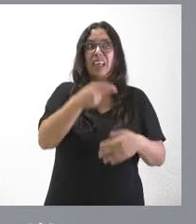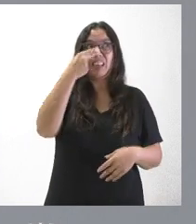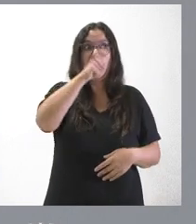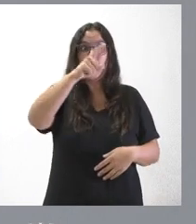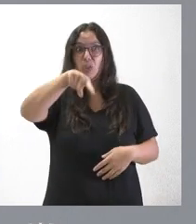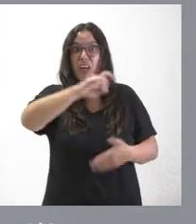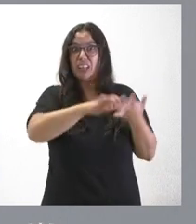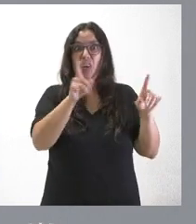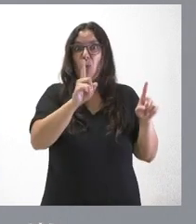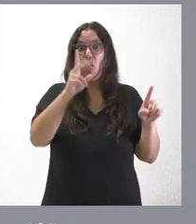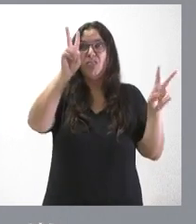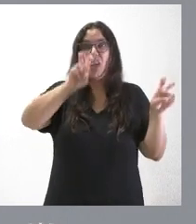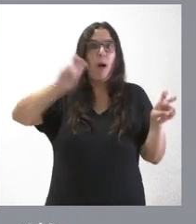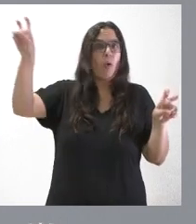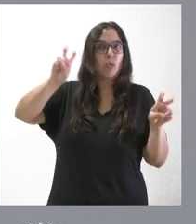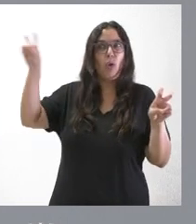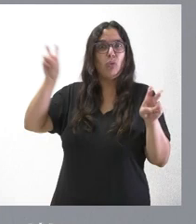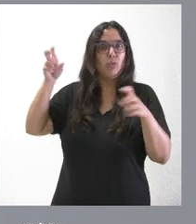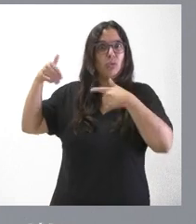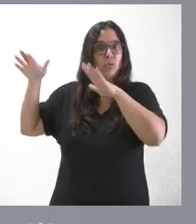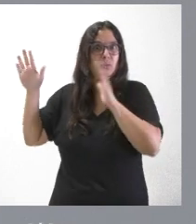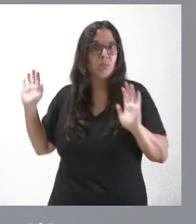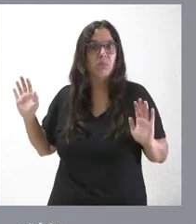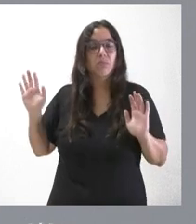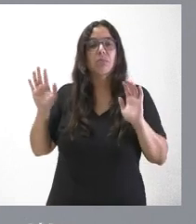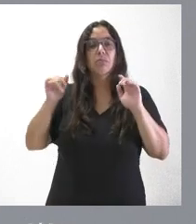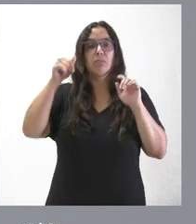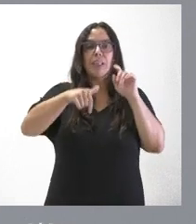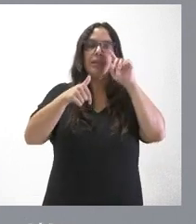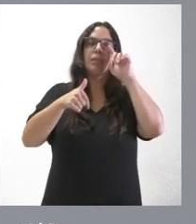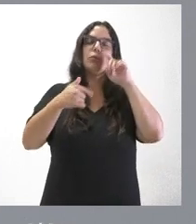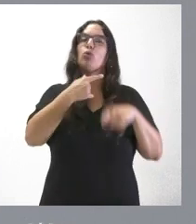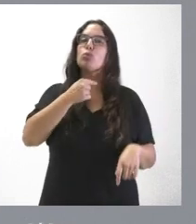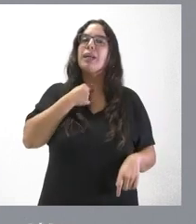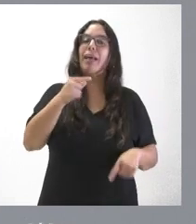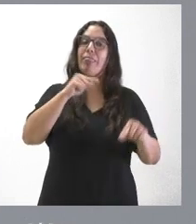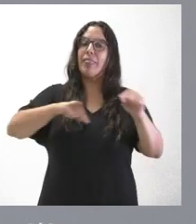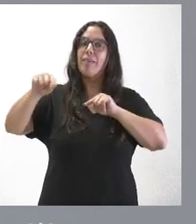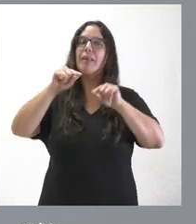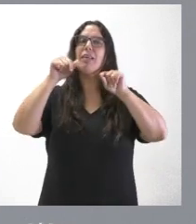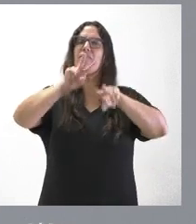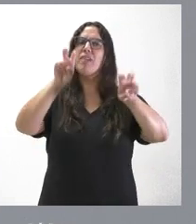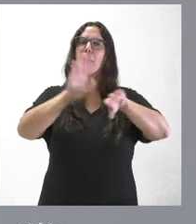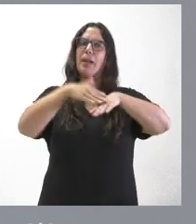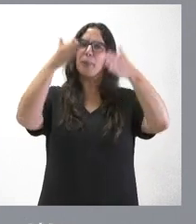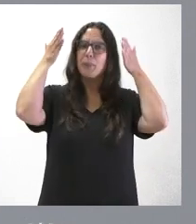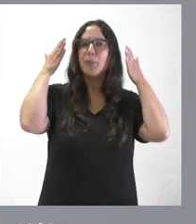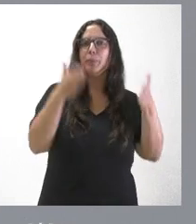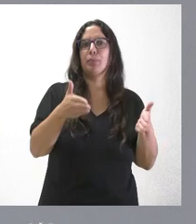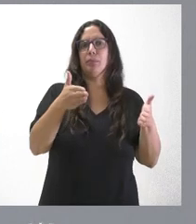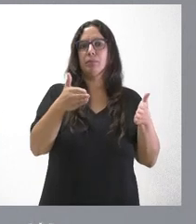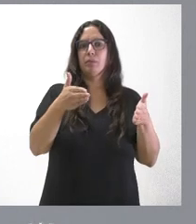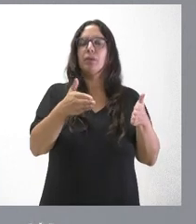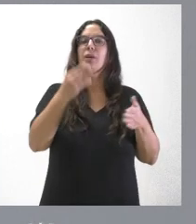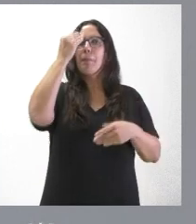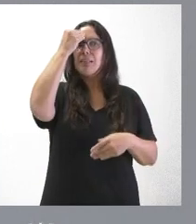Castilla y León o tienen muy poco que ver con el interés de las personas de Castilla y León. Y a nosotros nos gustaría que ese debate sirviera precisamente para eso, para centrarnos en